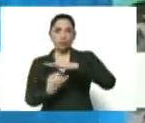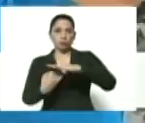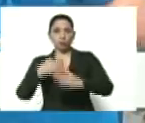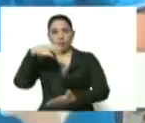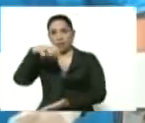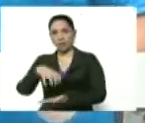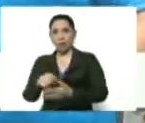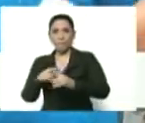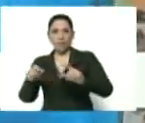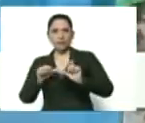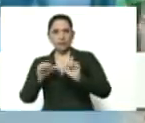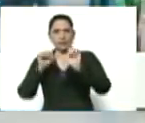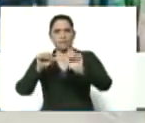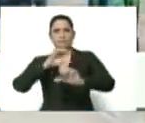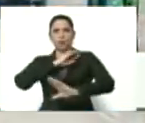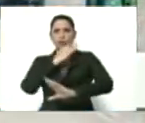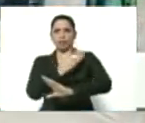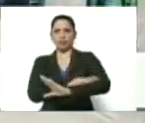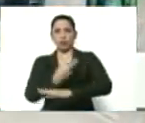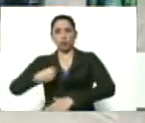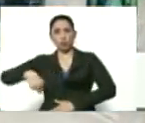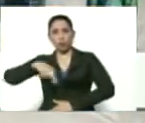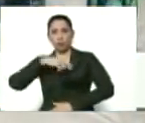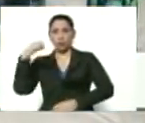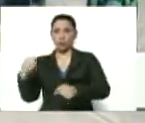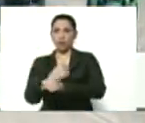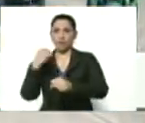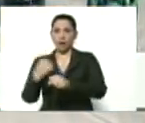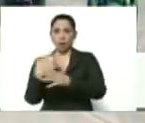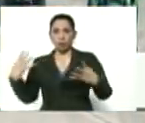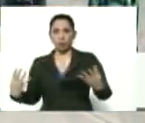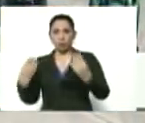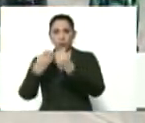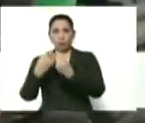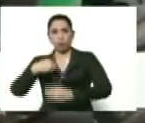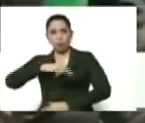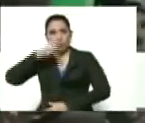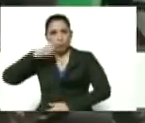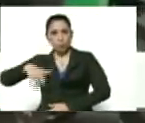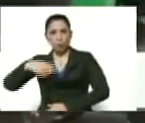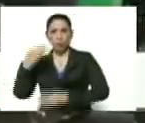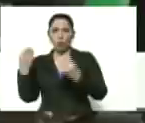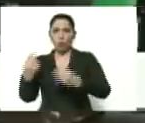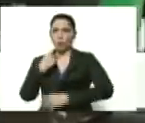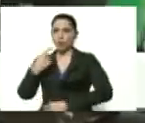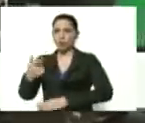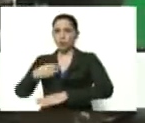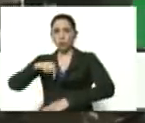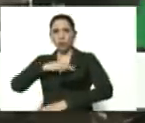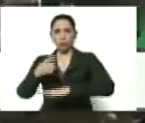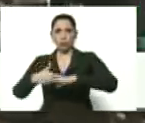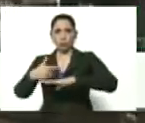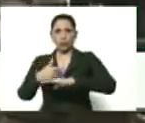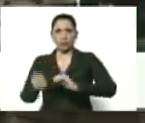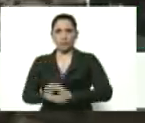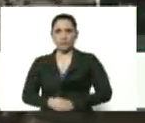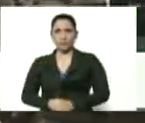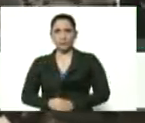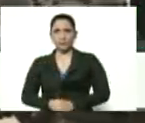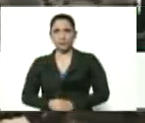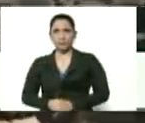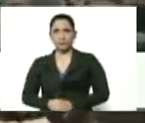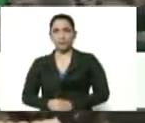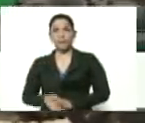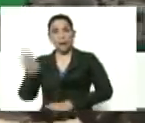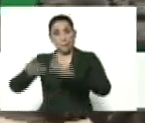Estado, para seguir fortaleciendo nuestro trabajo, junto a nuestro pueblo, como lo ha indicado nuestro gobernador. A pesar de la guerra económica,